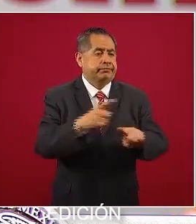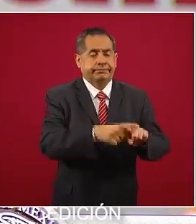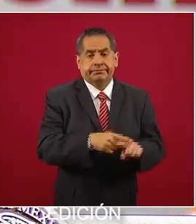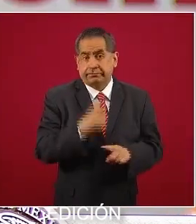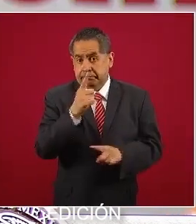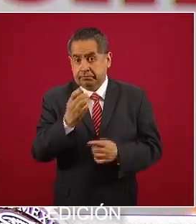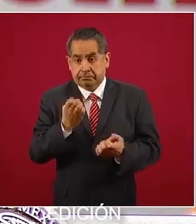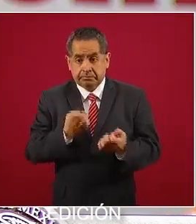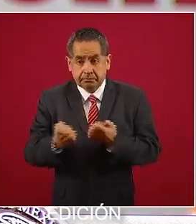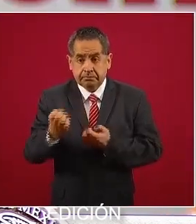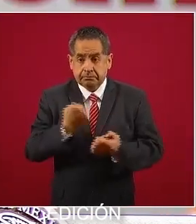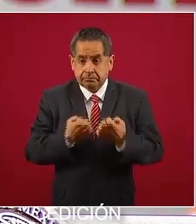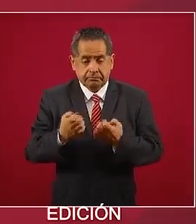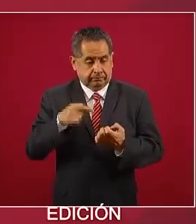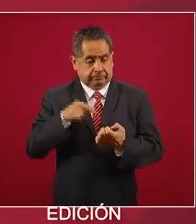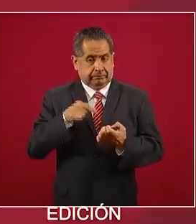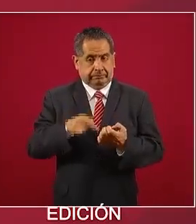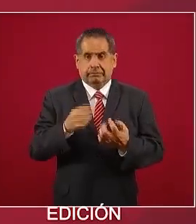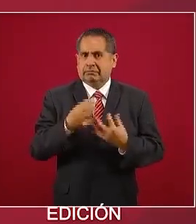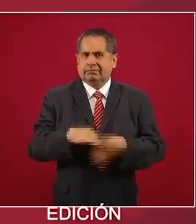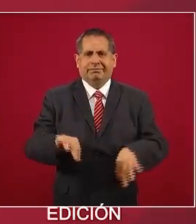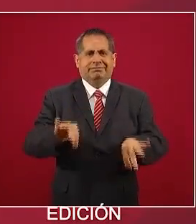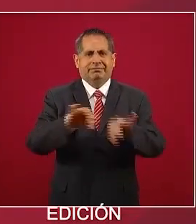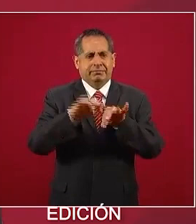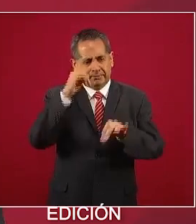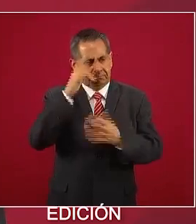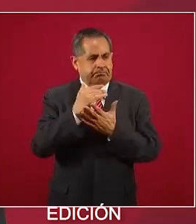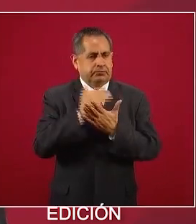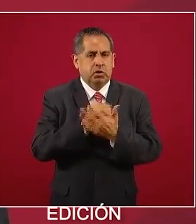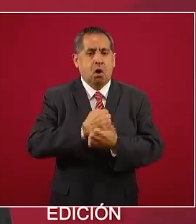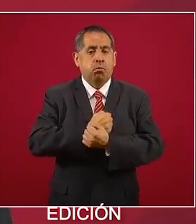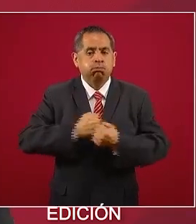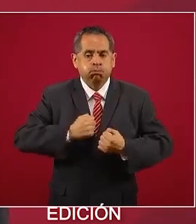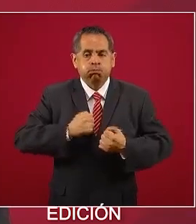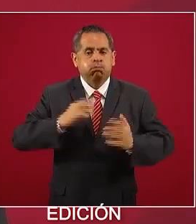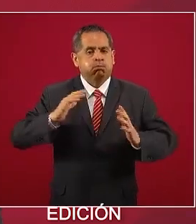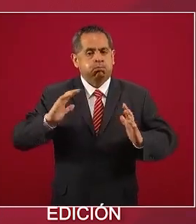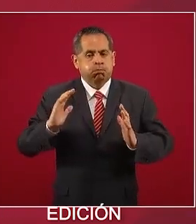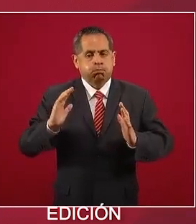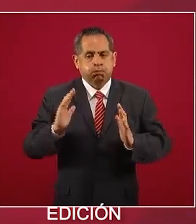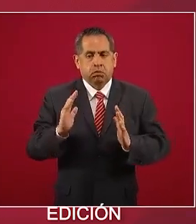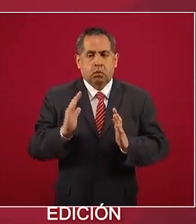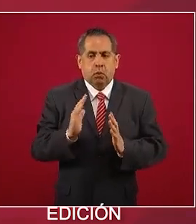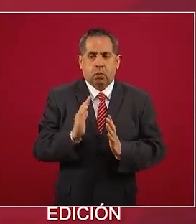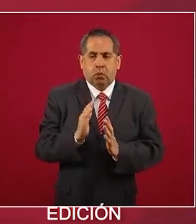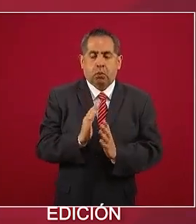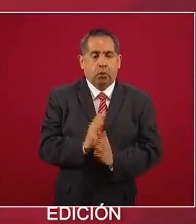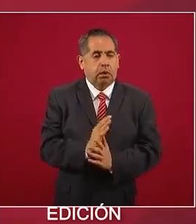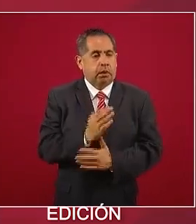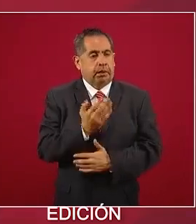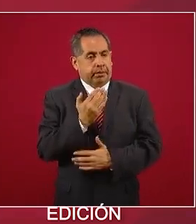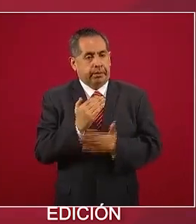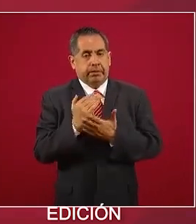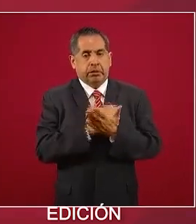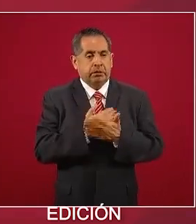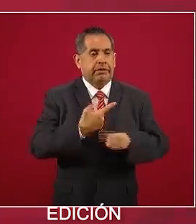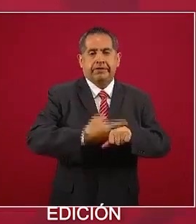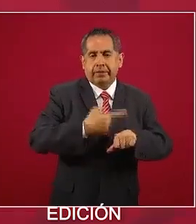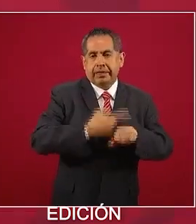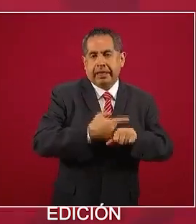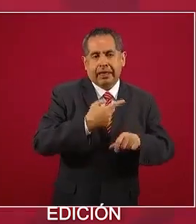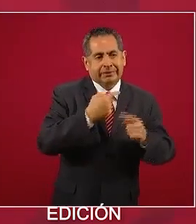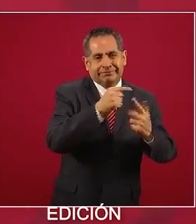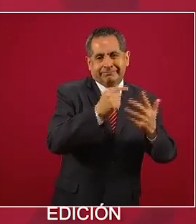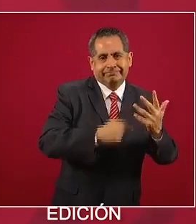importante para lograr reducir desde luego el peso corporal y también la probabilidad de tener alguna de estas enfermedades.